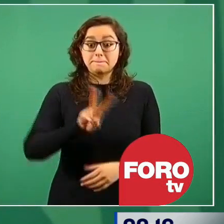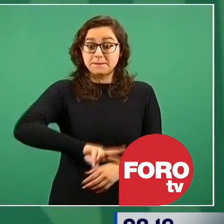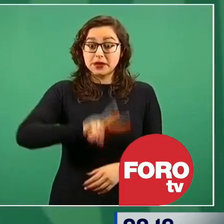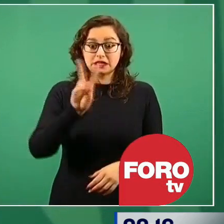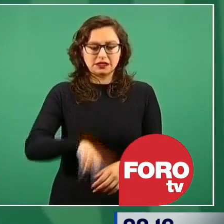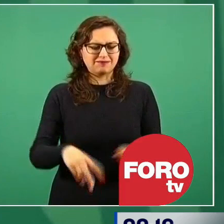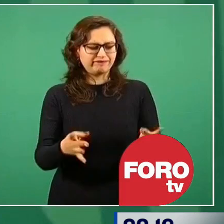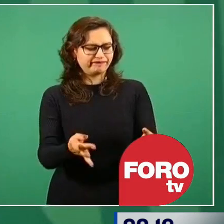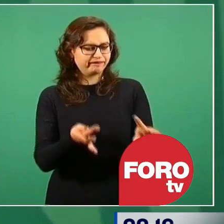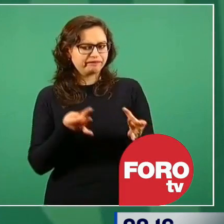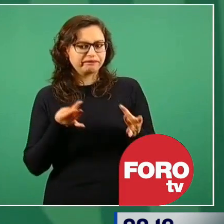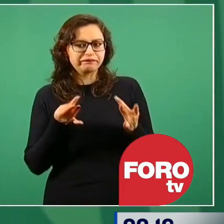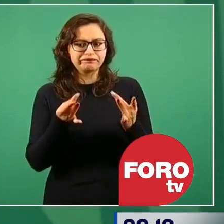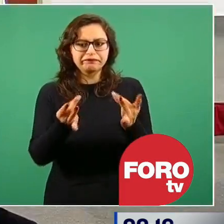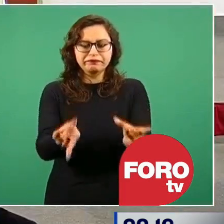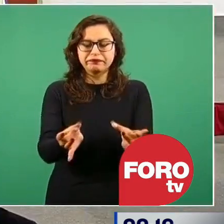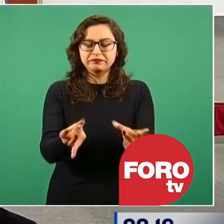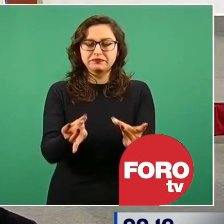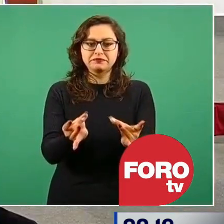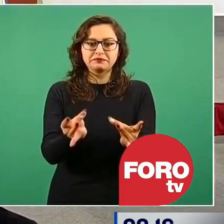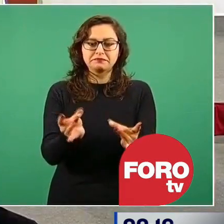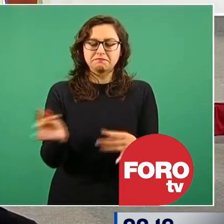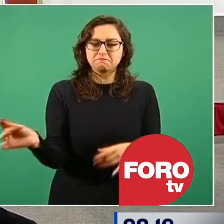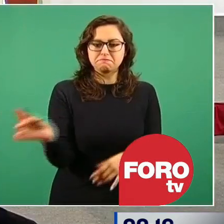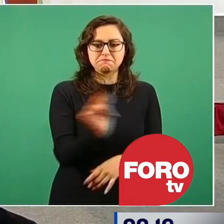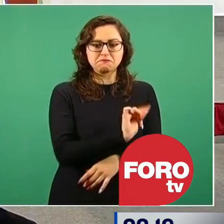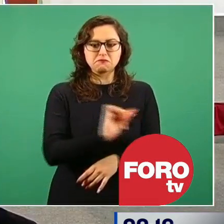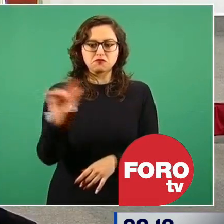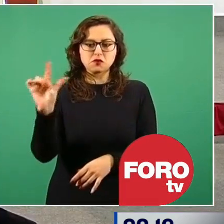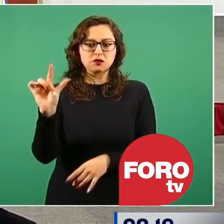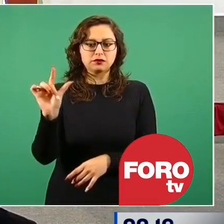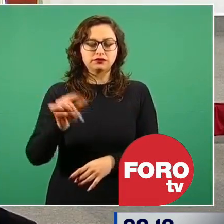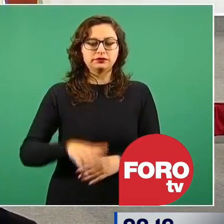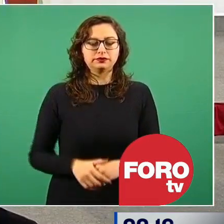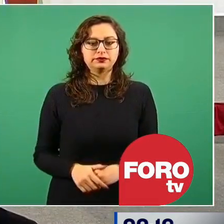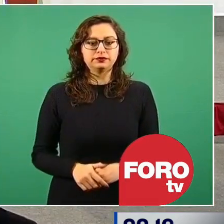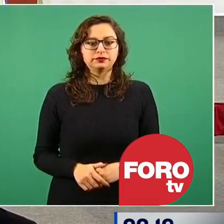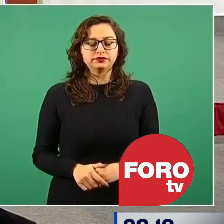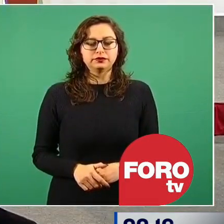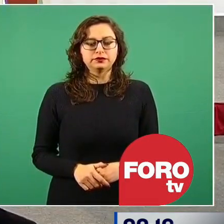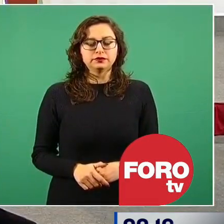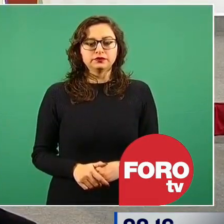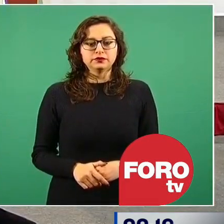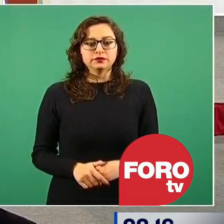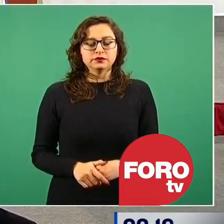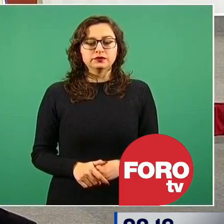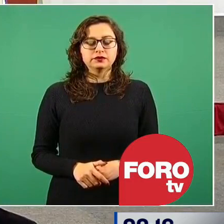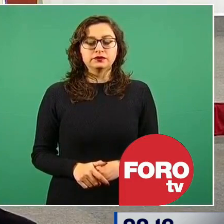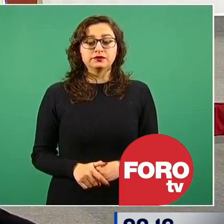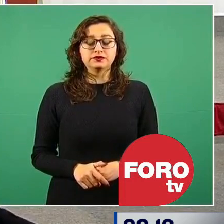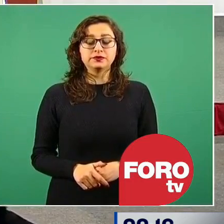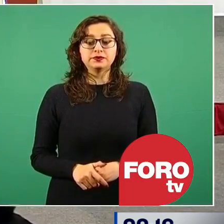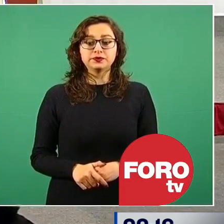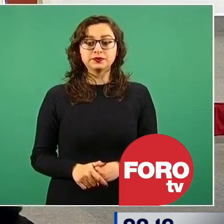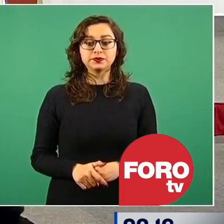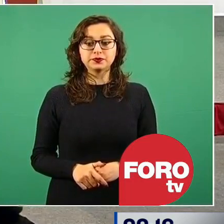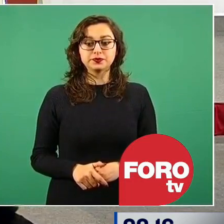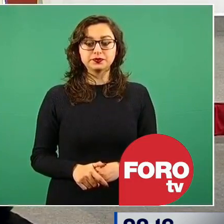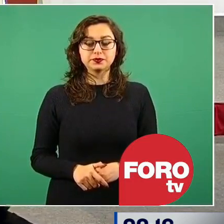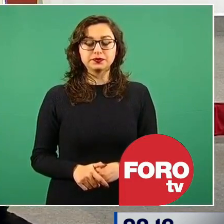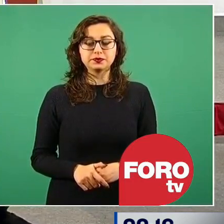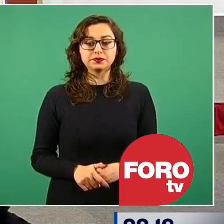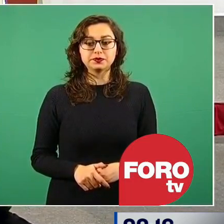de primer orden. Entonces es un